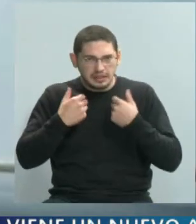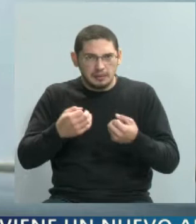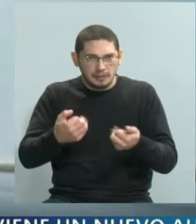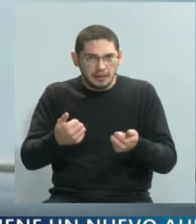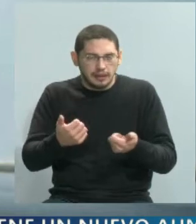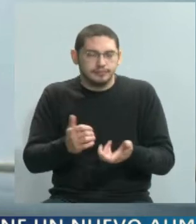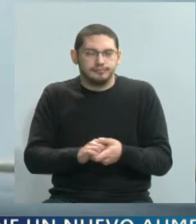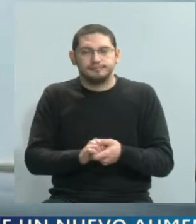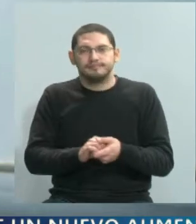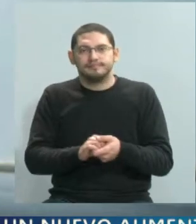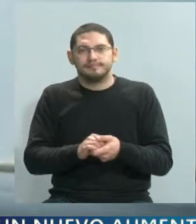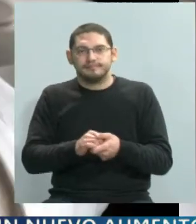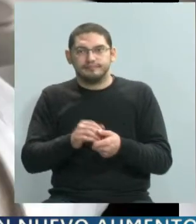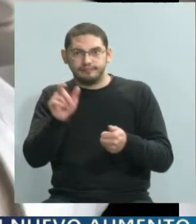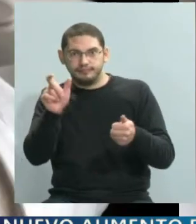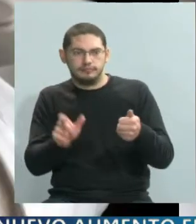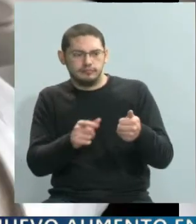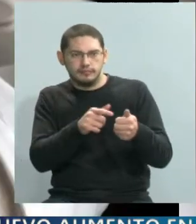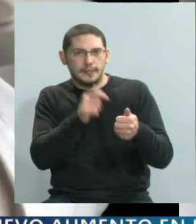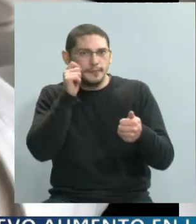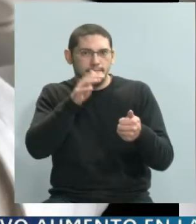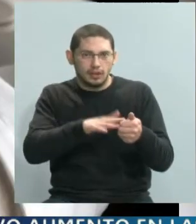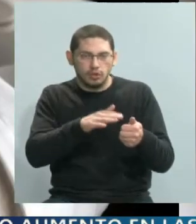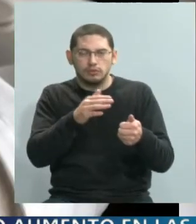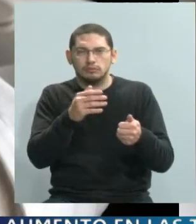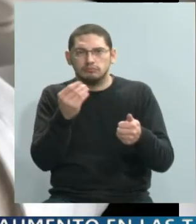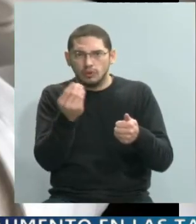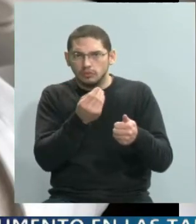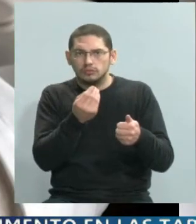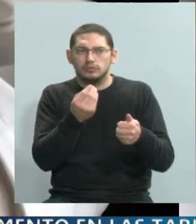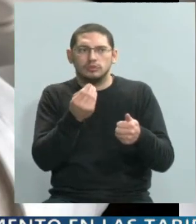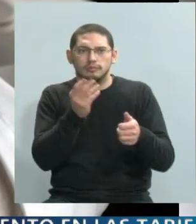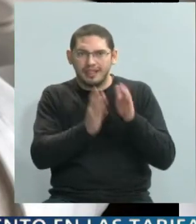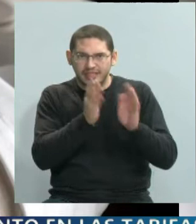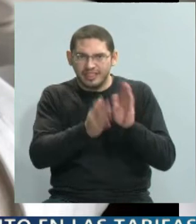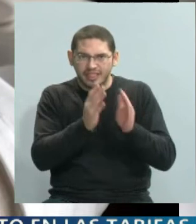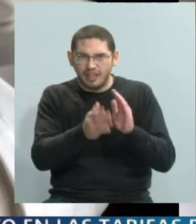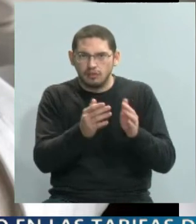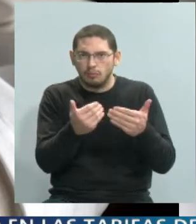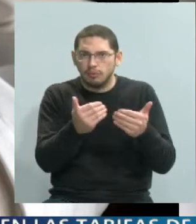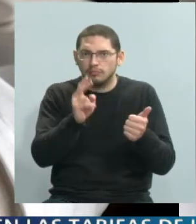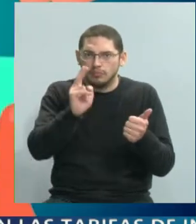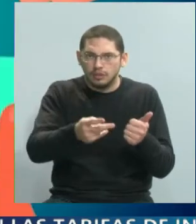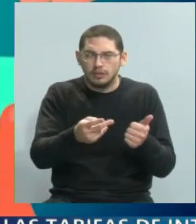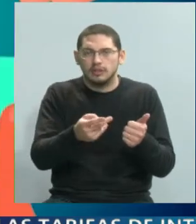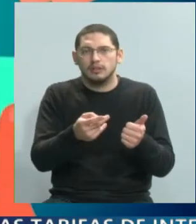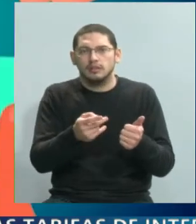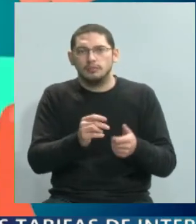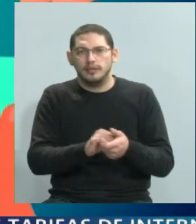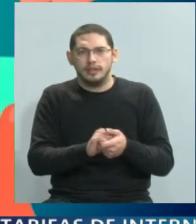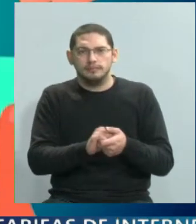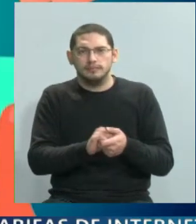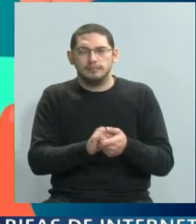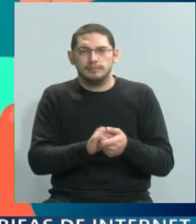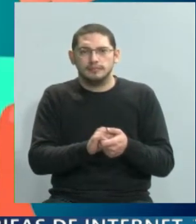que lleva a mucha mortalidad y mucha morbilidad, por lo tanto requiere de cierta celeridad en las